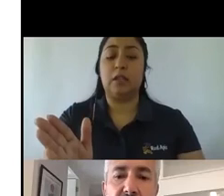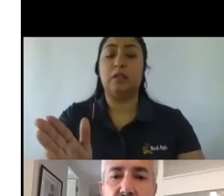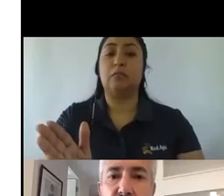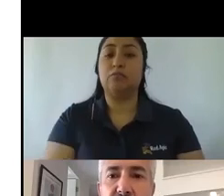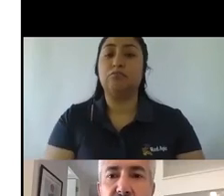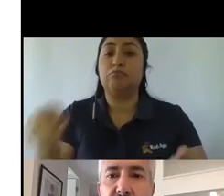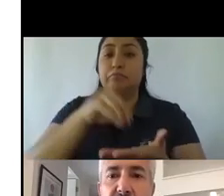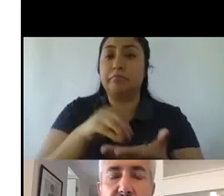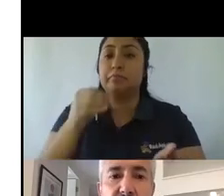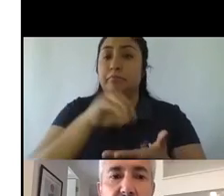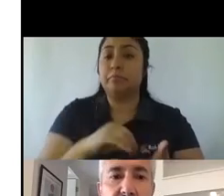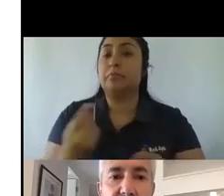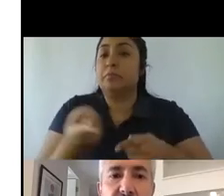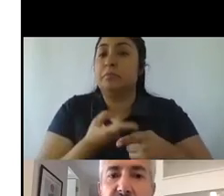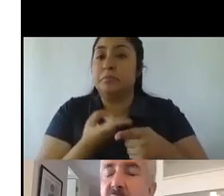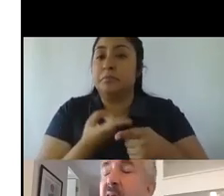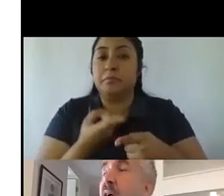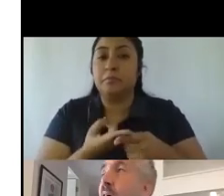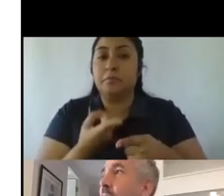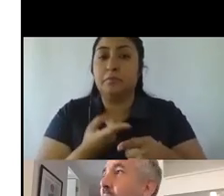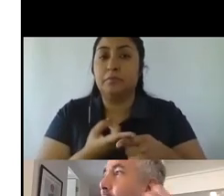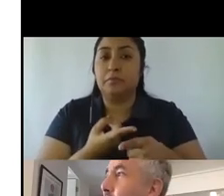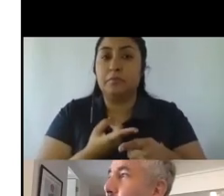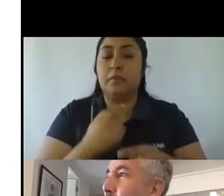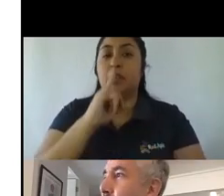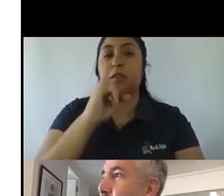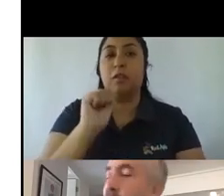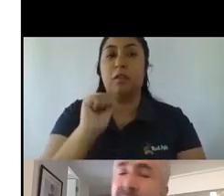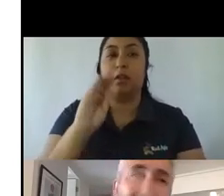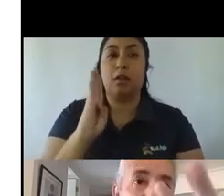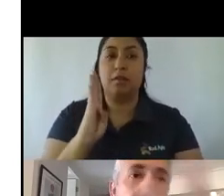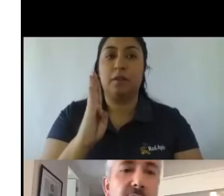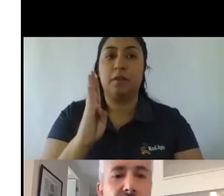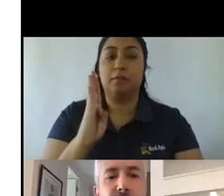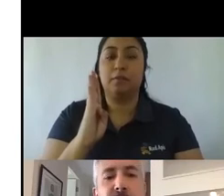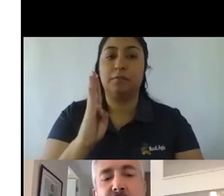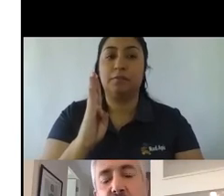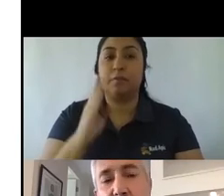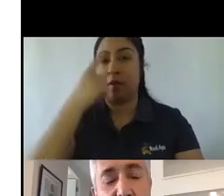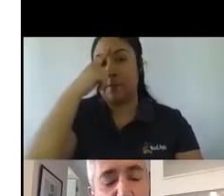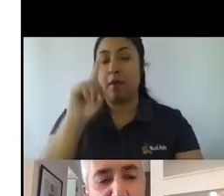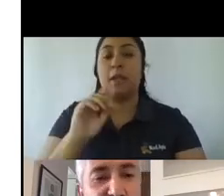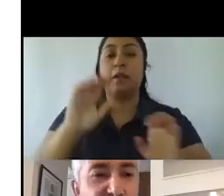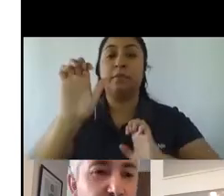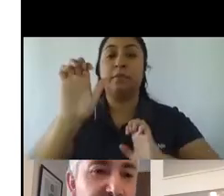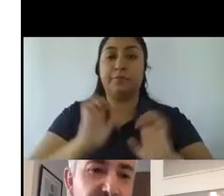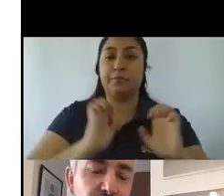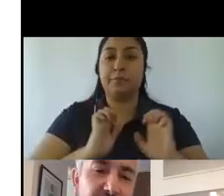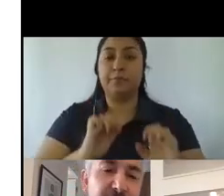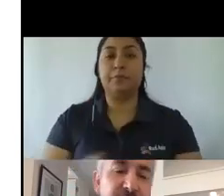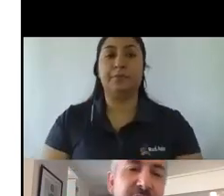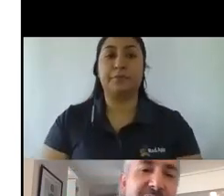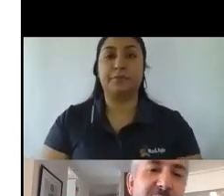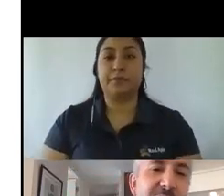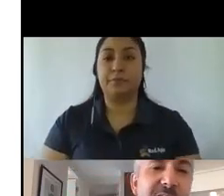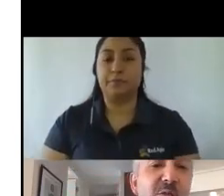conversación de IAB para la industria. Entonces, bueno, ¿de qué va hoy día? A ver, la